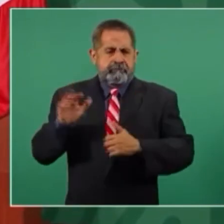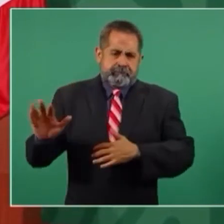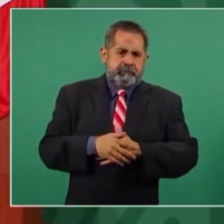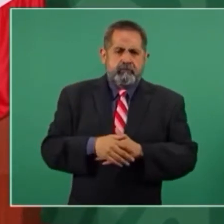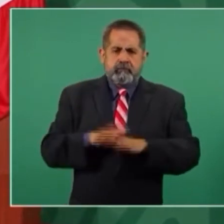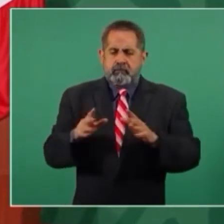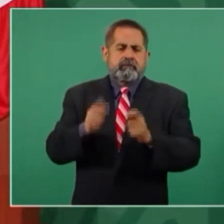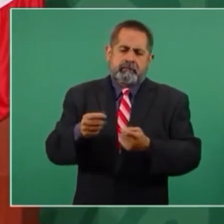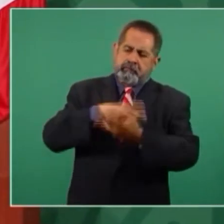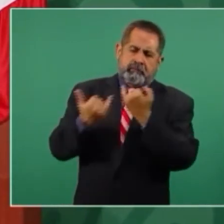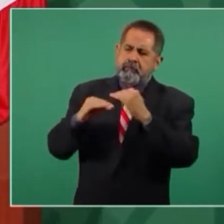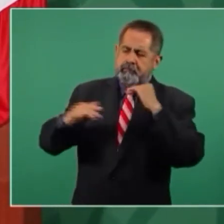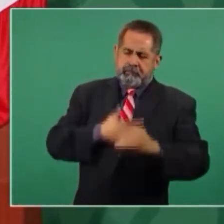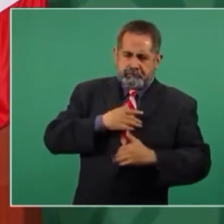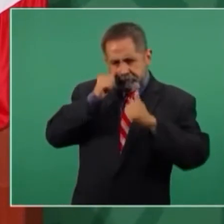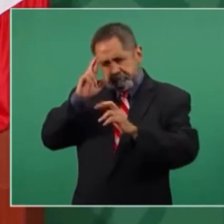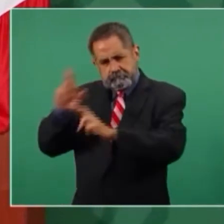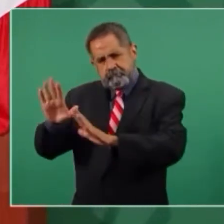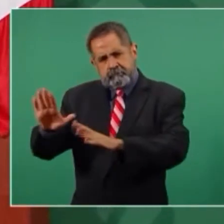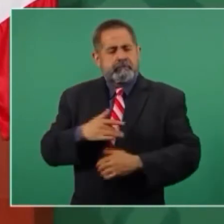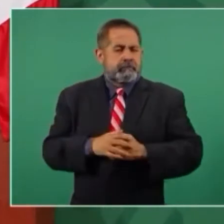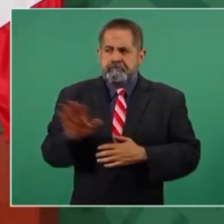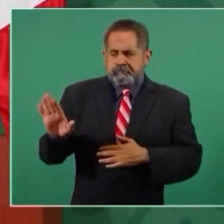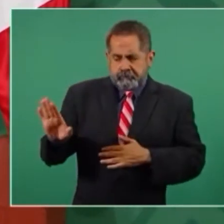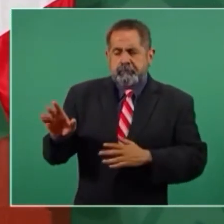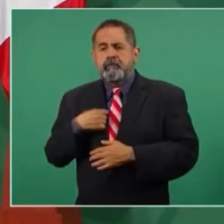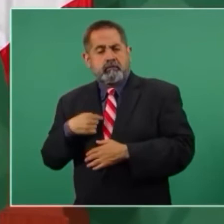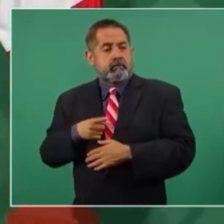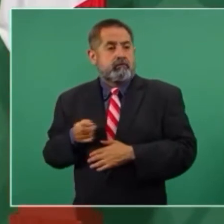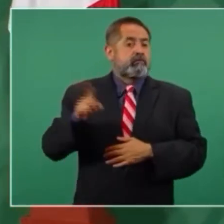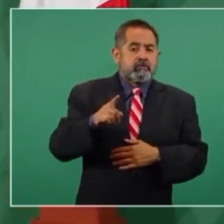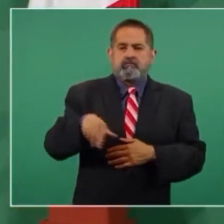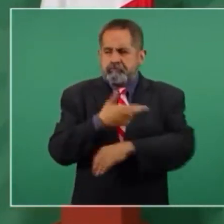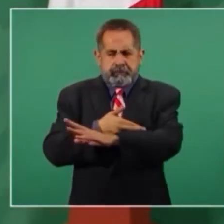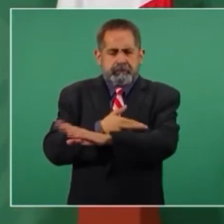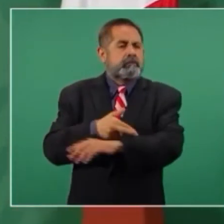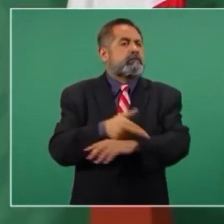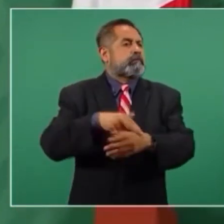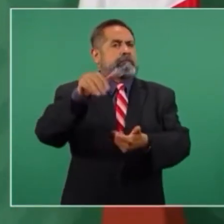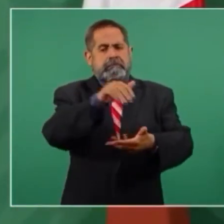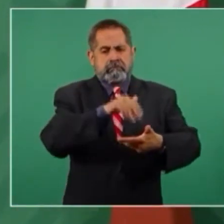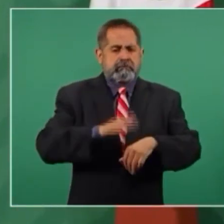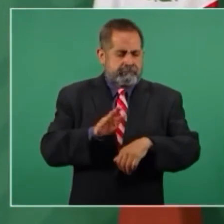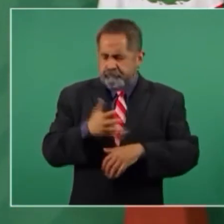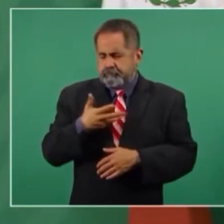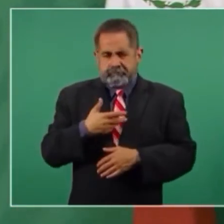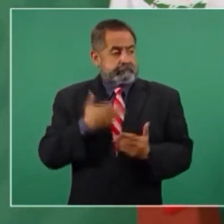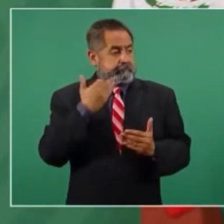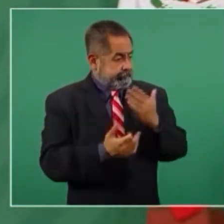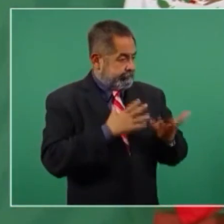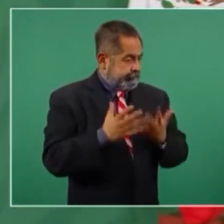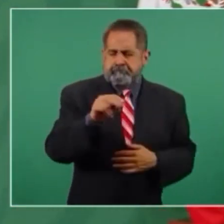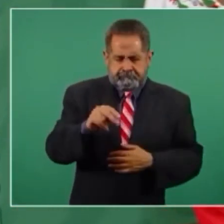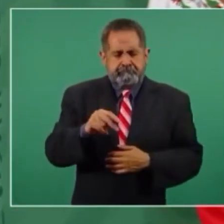Entonces, es una forma de expresar nuestra solidaridad. Ya nosotros ya estamos resolviendo que no nos falten